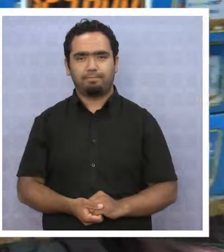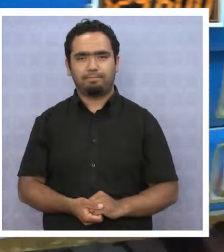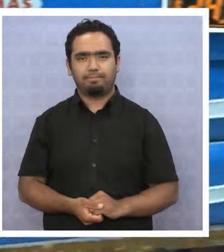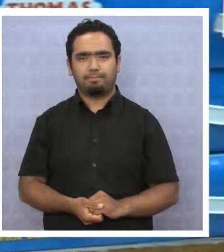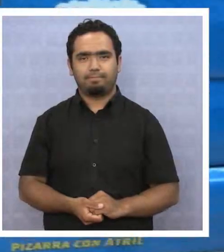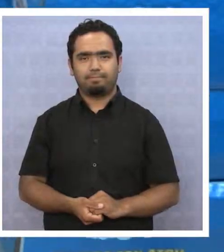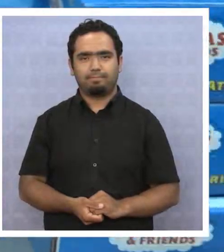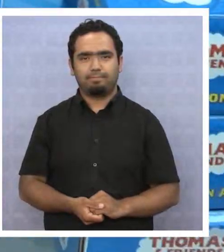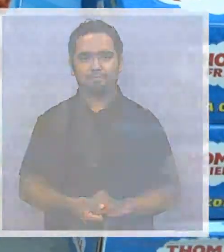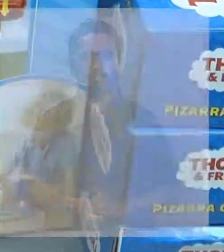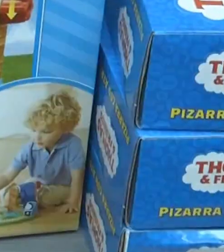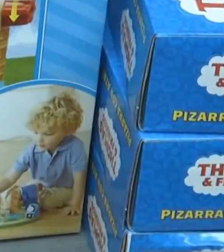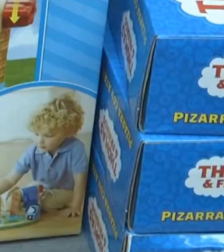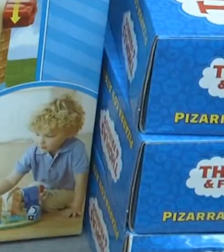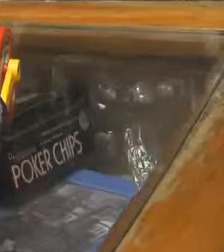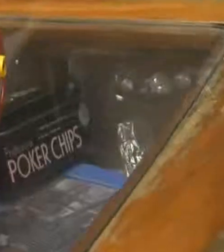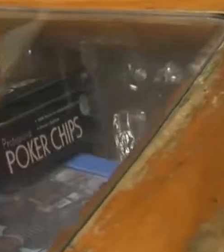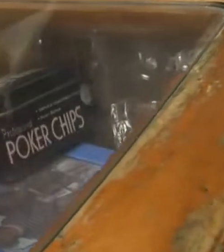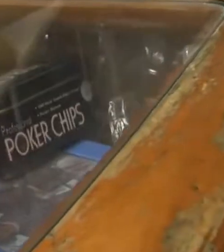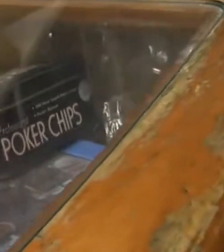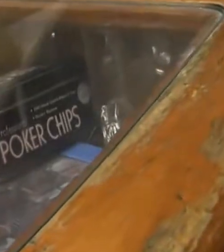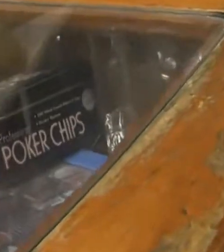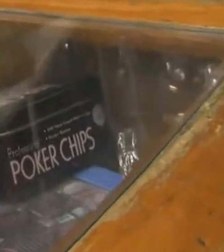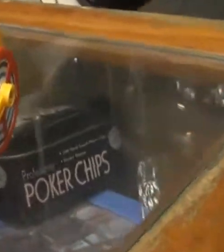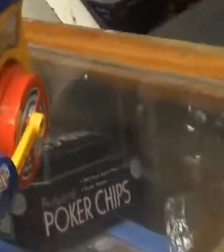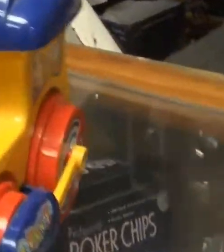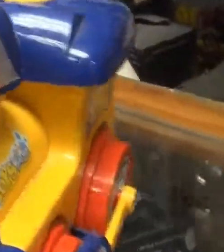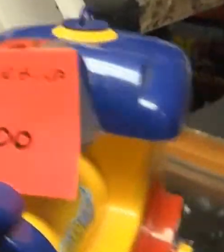¡Gracias! ¡Gracias!